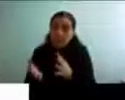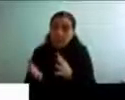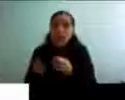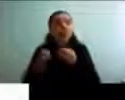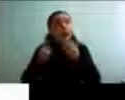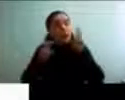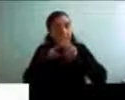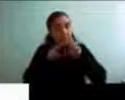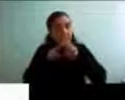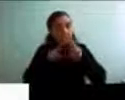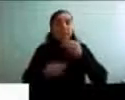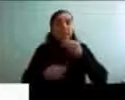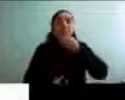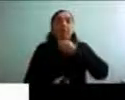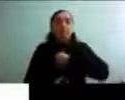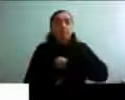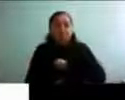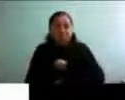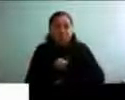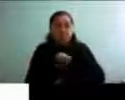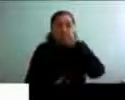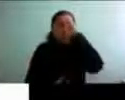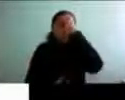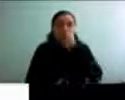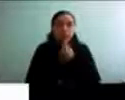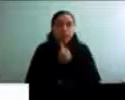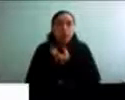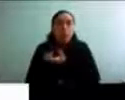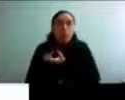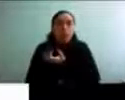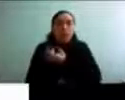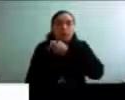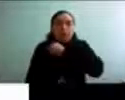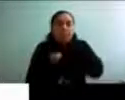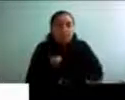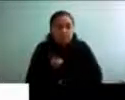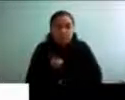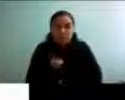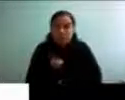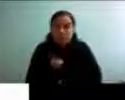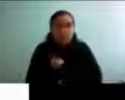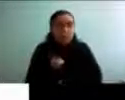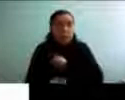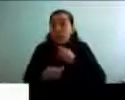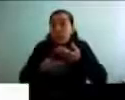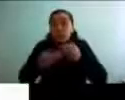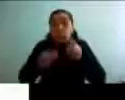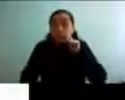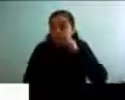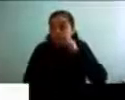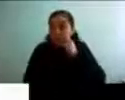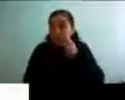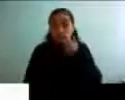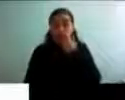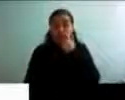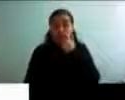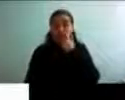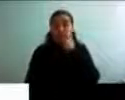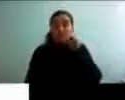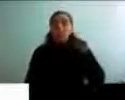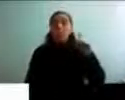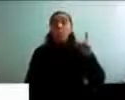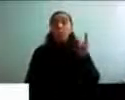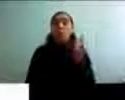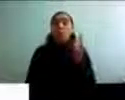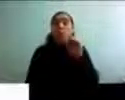correspondiente por mucho que duela, valga la redundancia. En eso consisten los duelos, en el dolor que uno